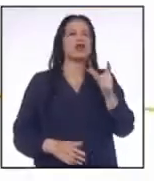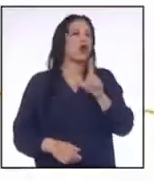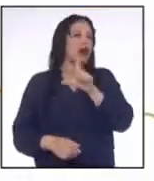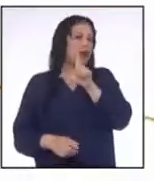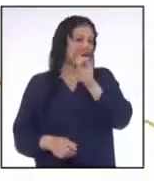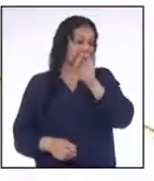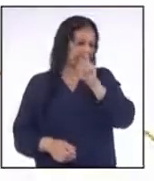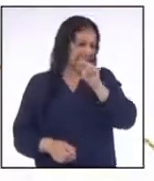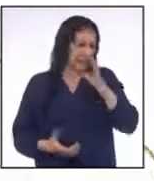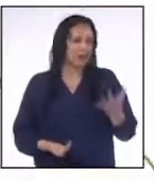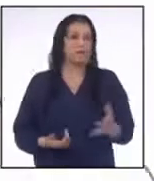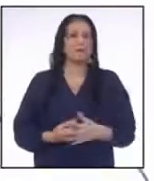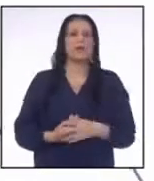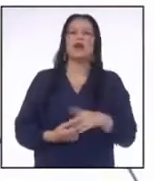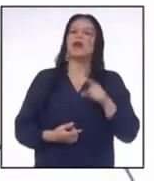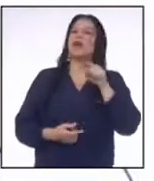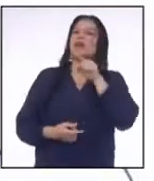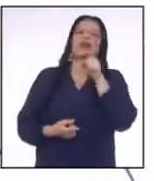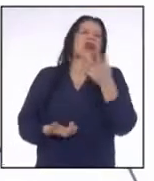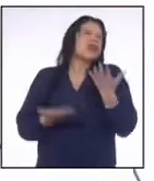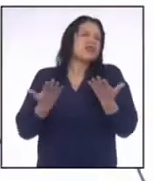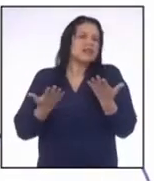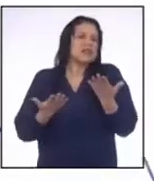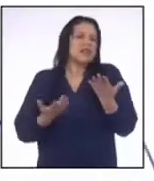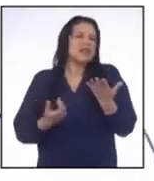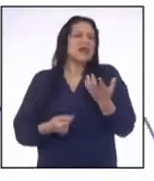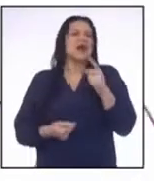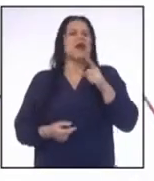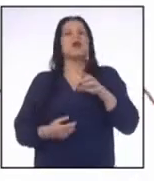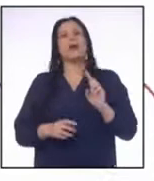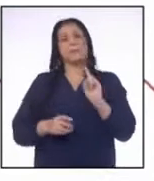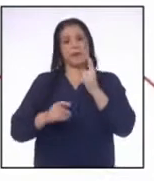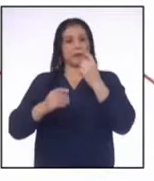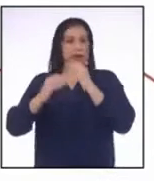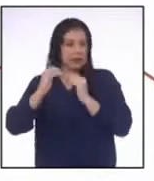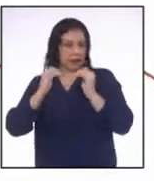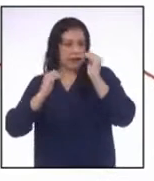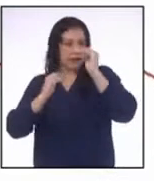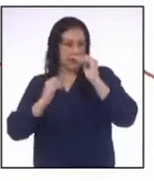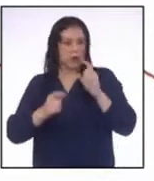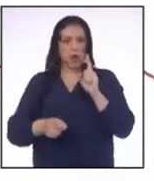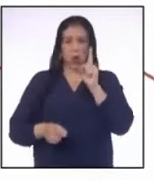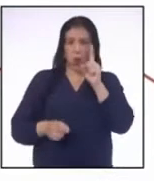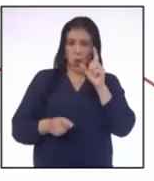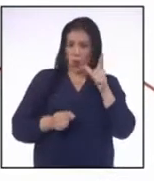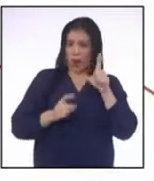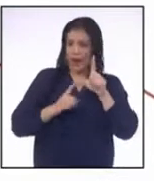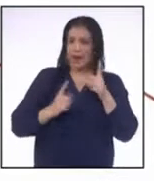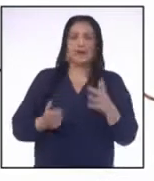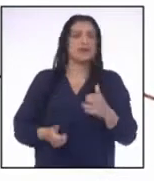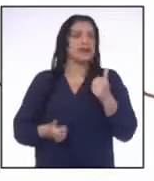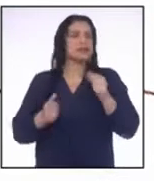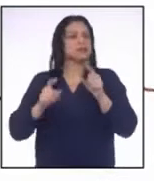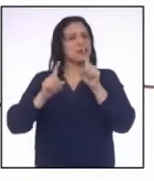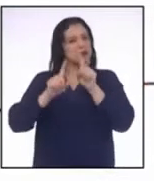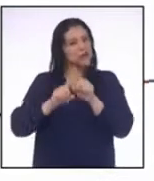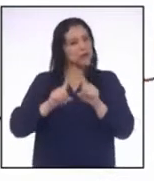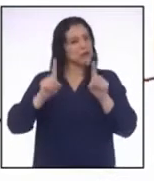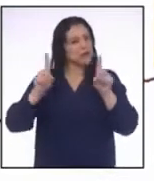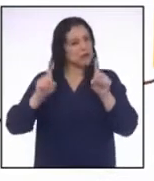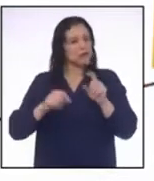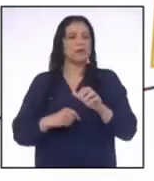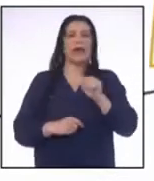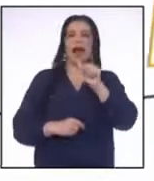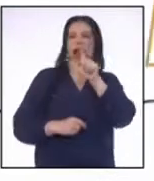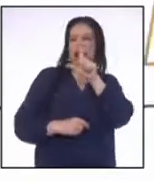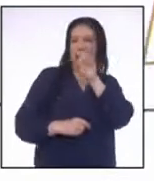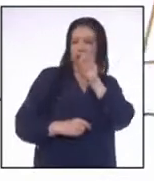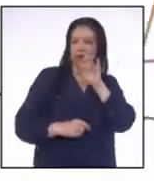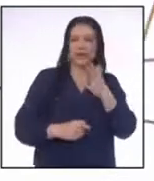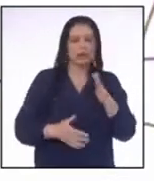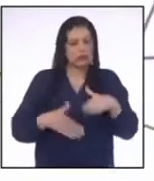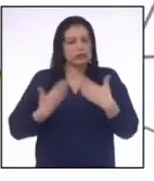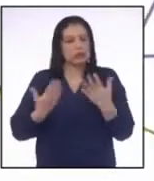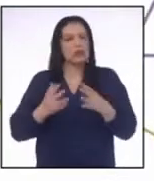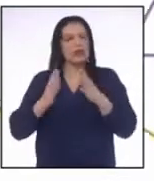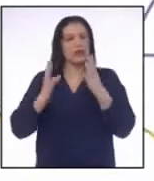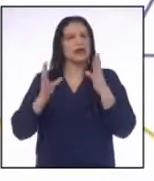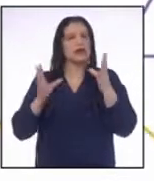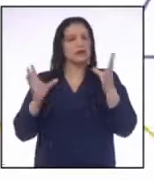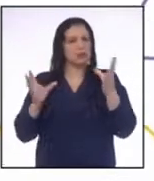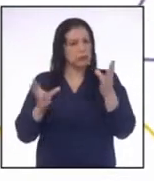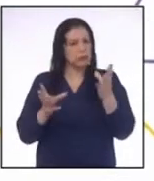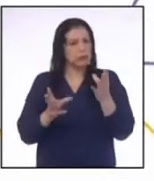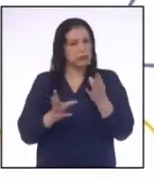Una inequación lineal O de primer grado Con una variable Es una desigualdad algebraica Que se puede